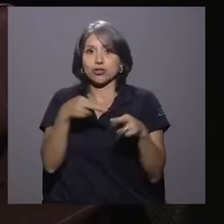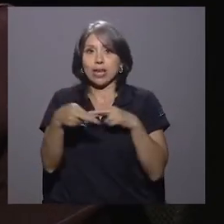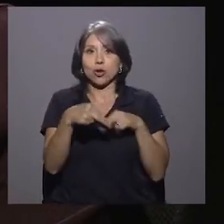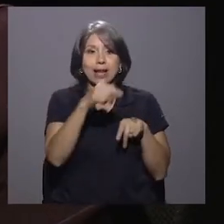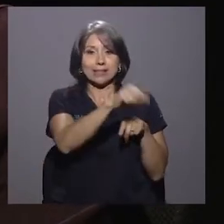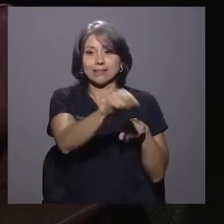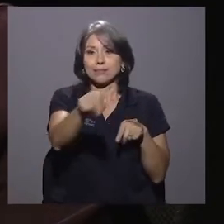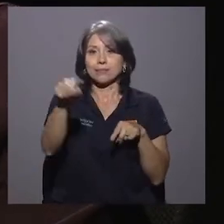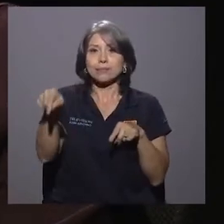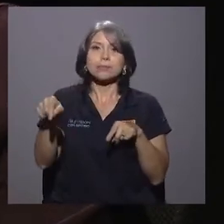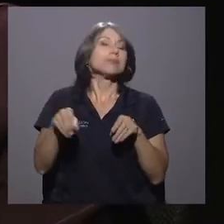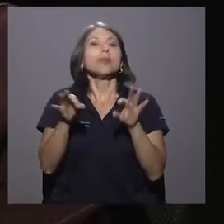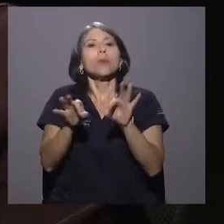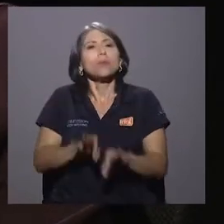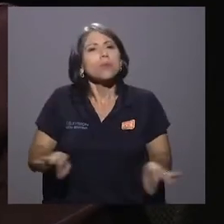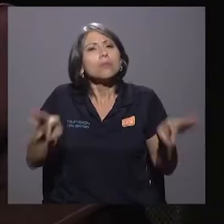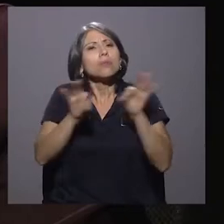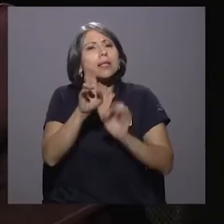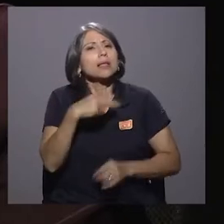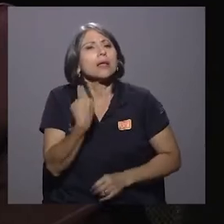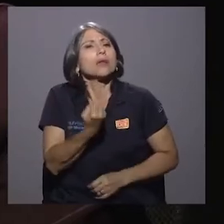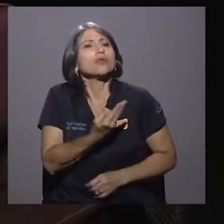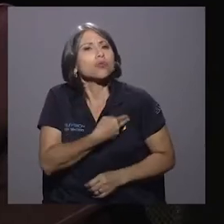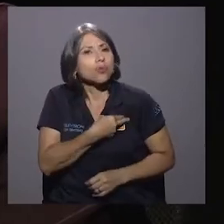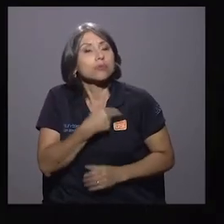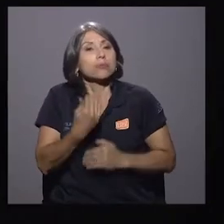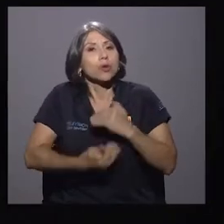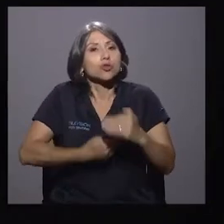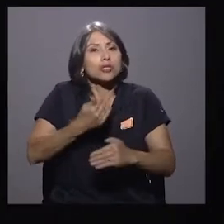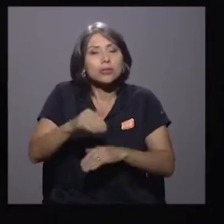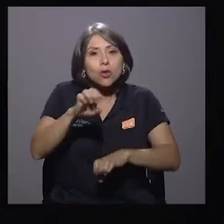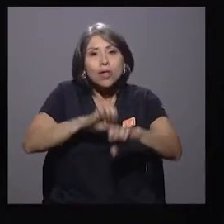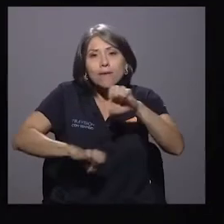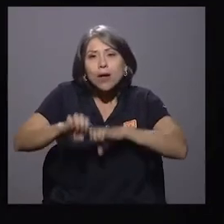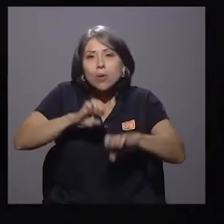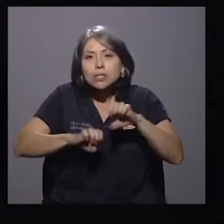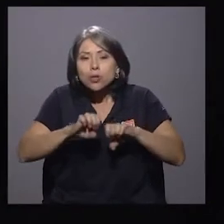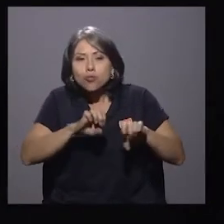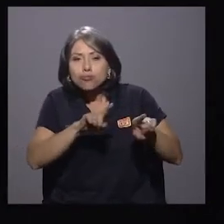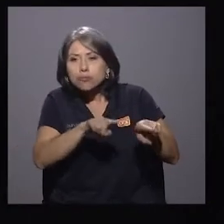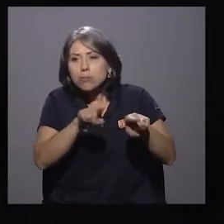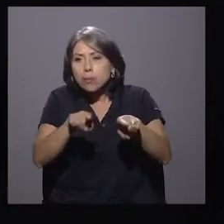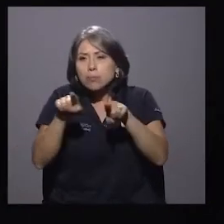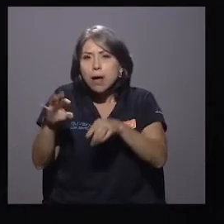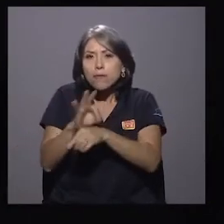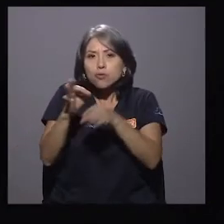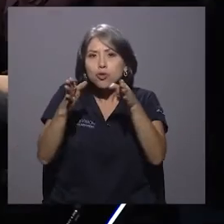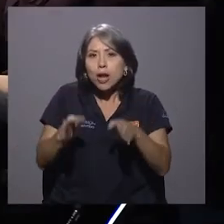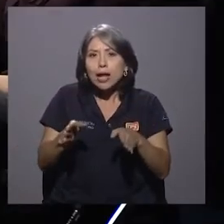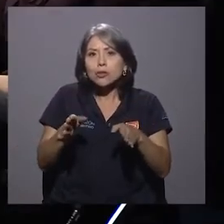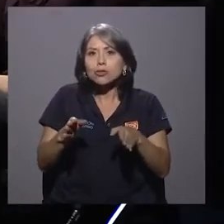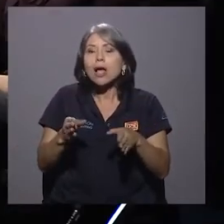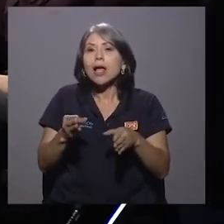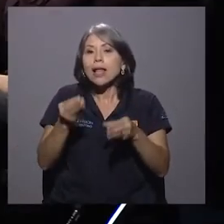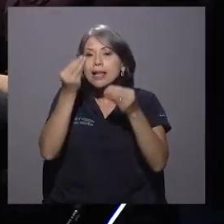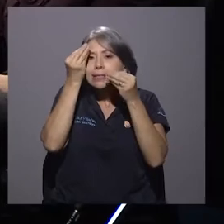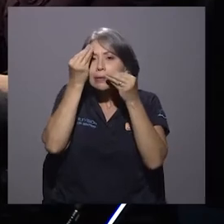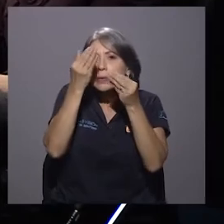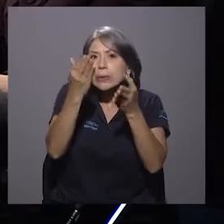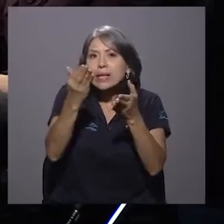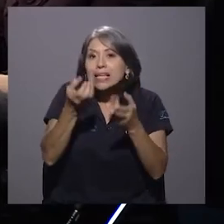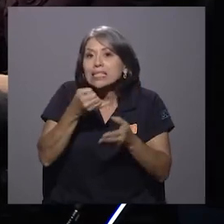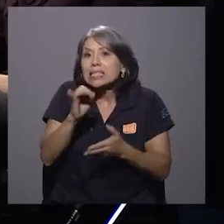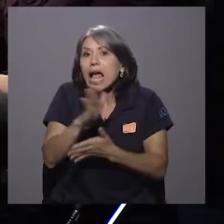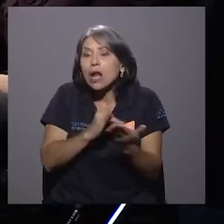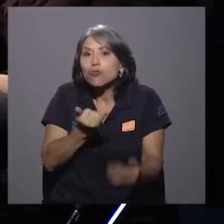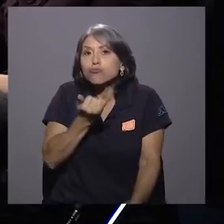importante que nosotros en el proceso de evaluación de los funcionarios y funcionarias les hagamos ver cuando las cosas no están bien